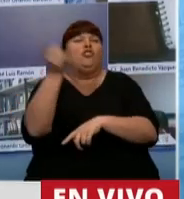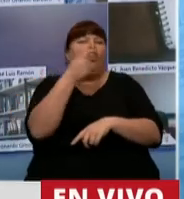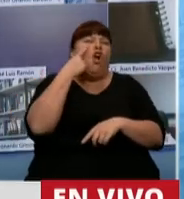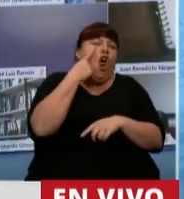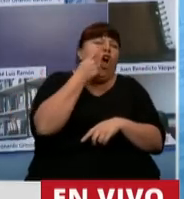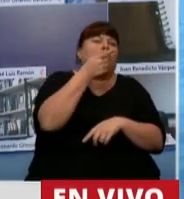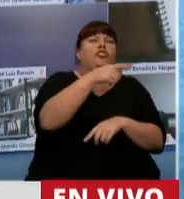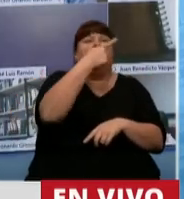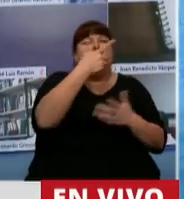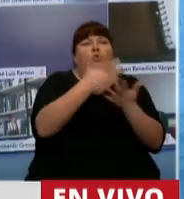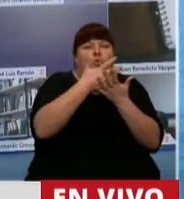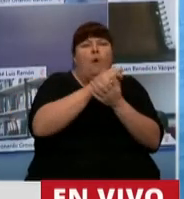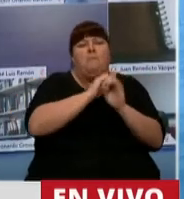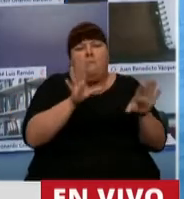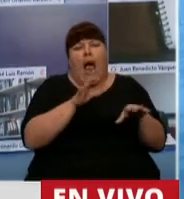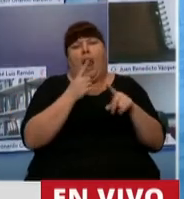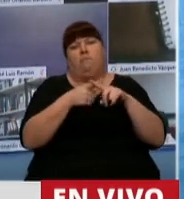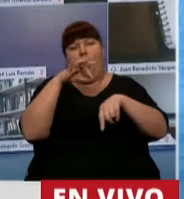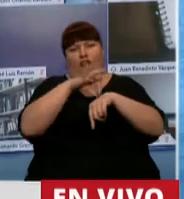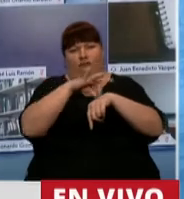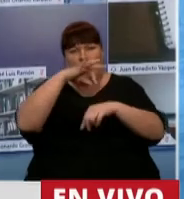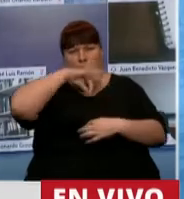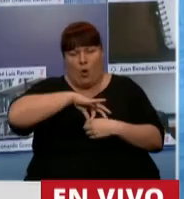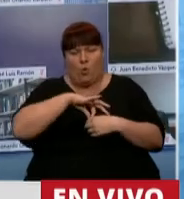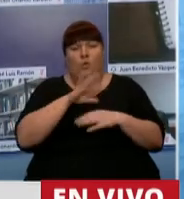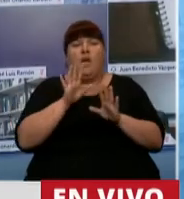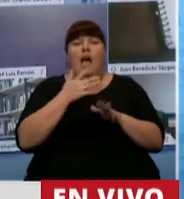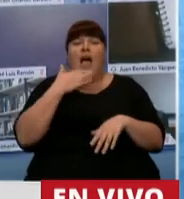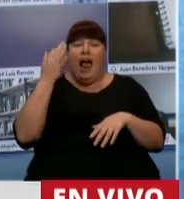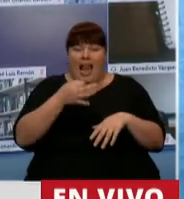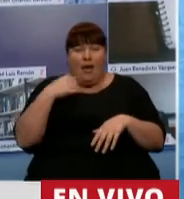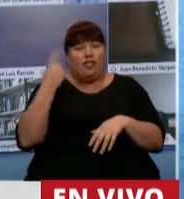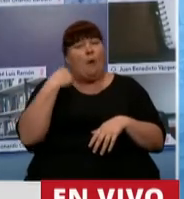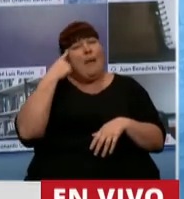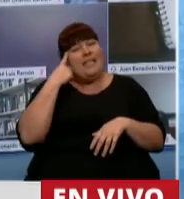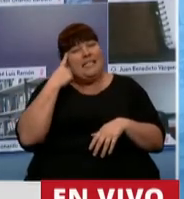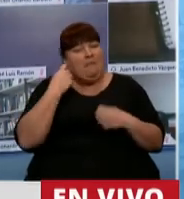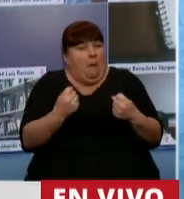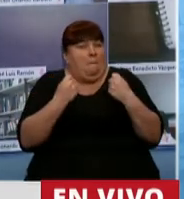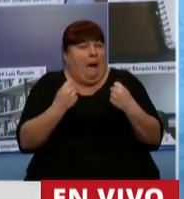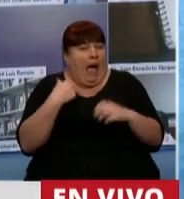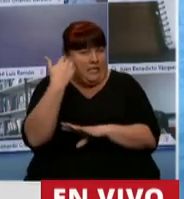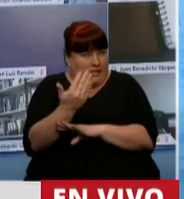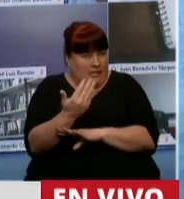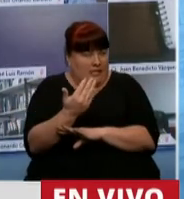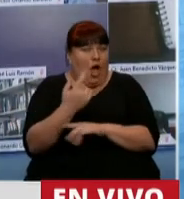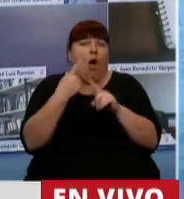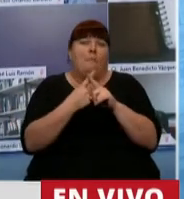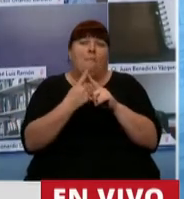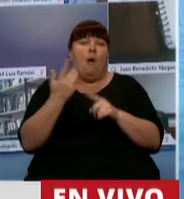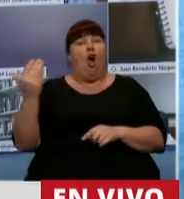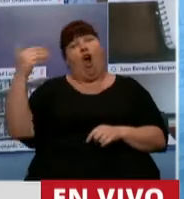tenemos algún conocido que la está pasando mal con esta enfermedad y la verdad es que creer que somos más valientes por